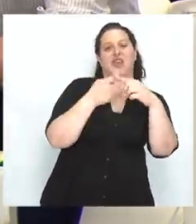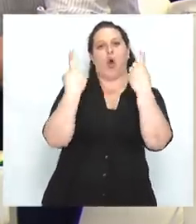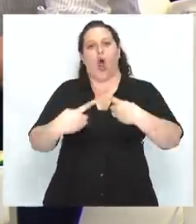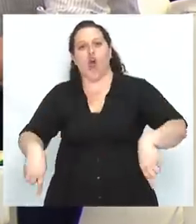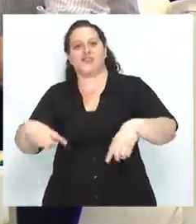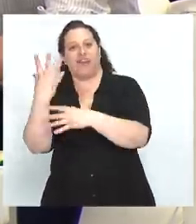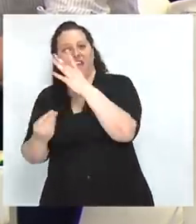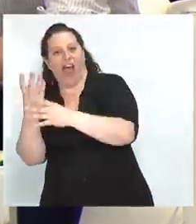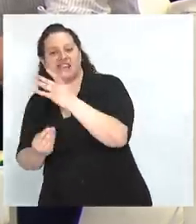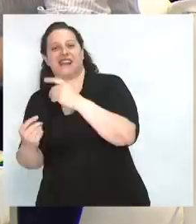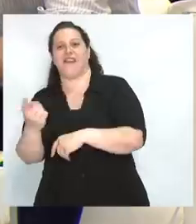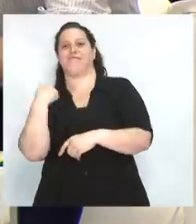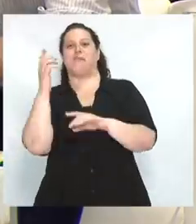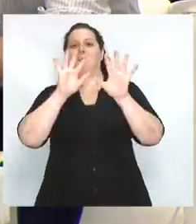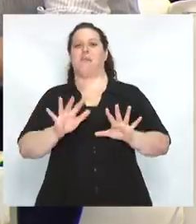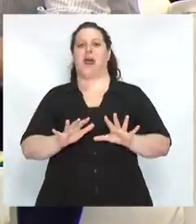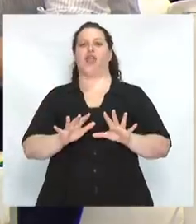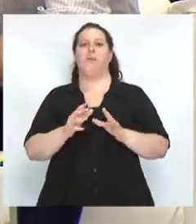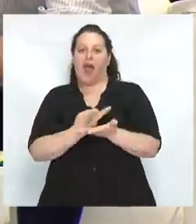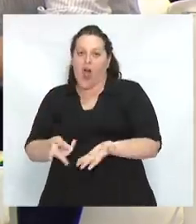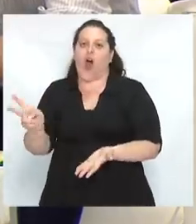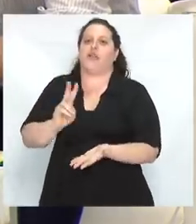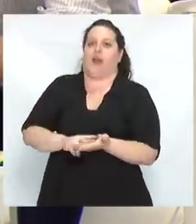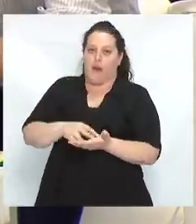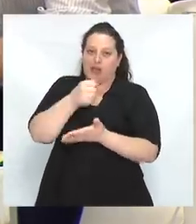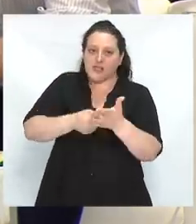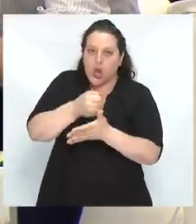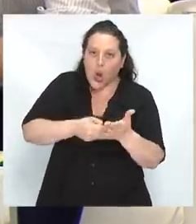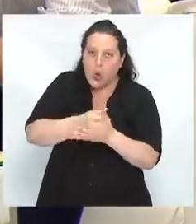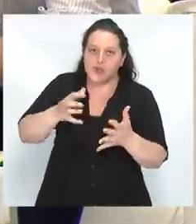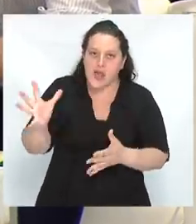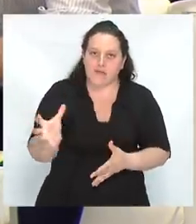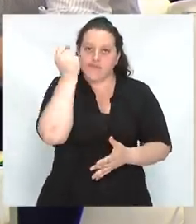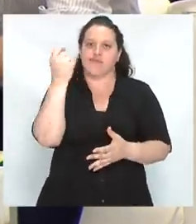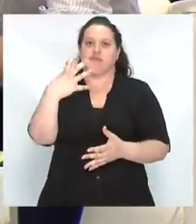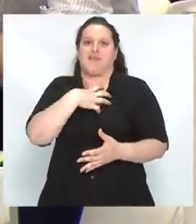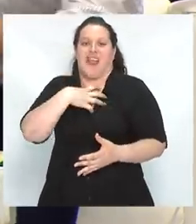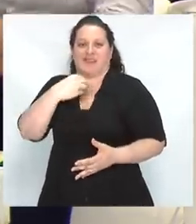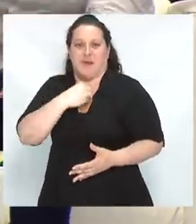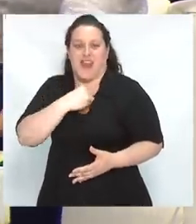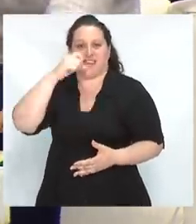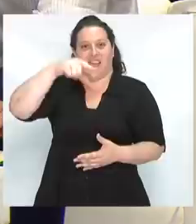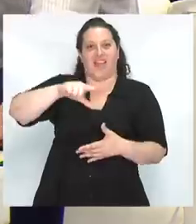estemos preparando para volver a luchar por las nuevas esperanzas de nuestro continente.